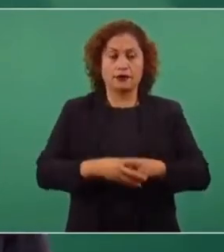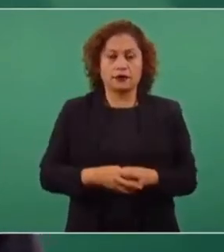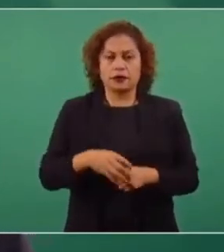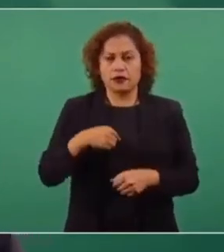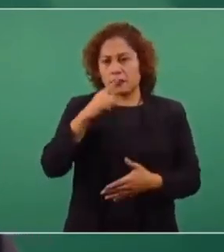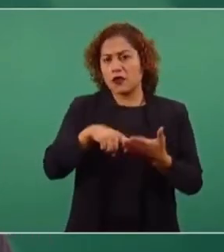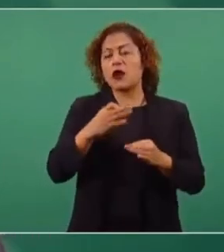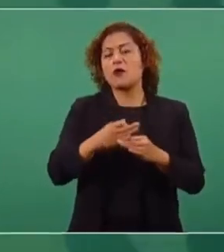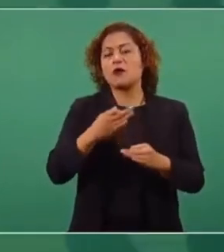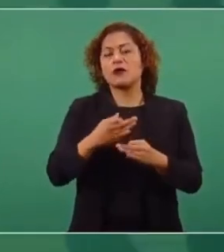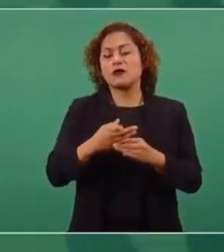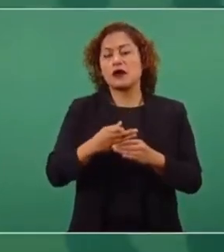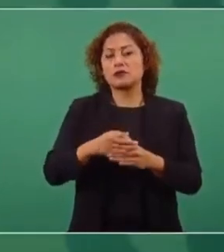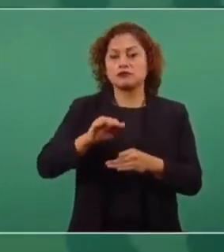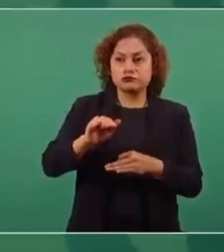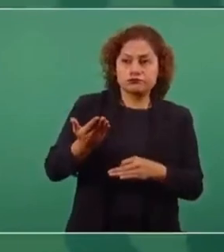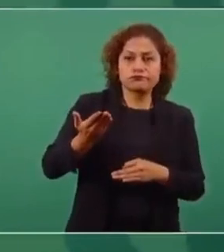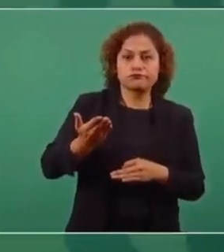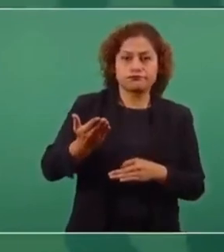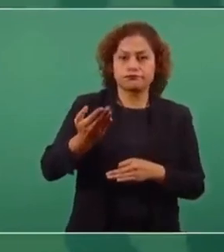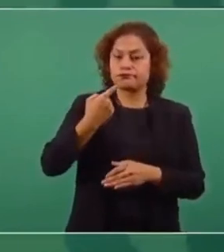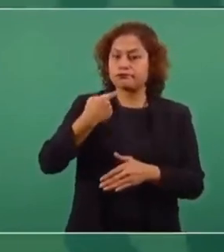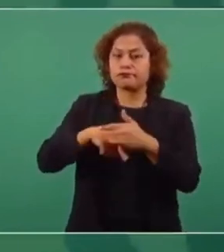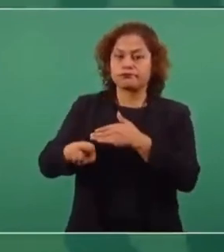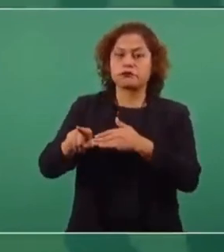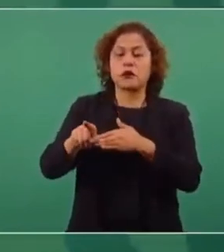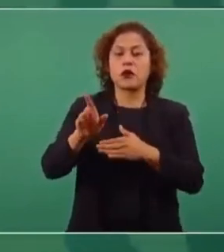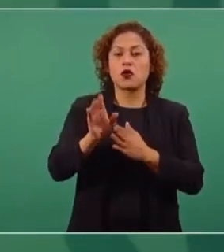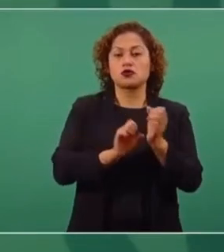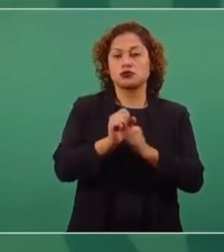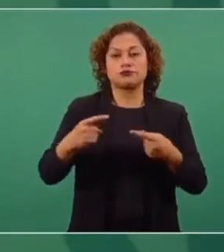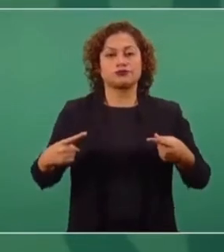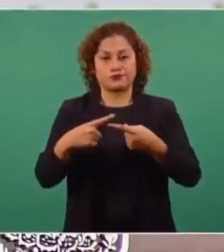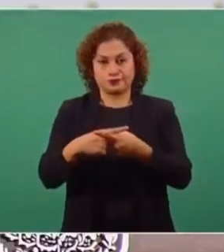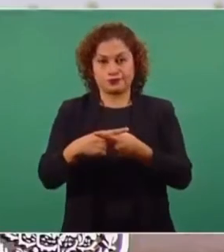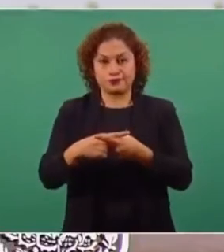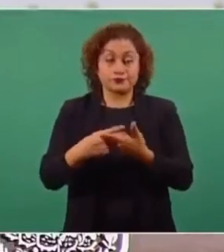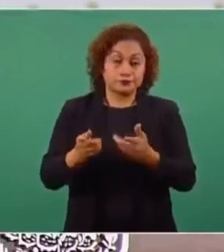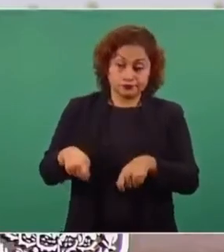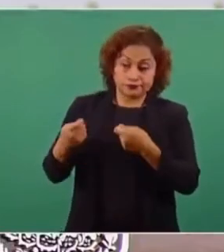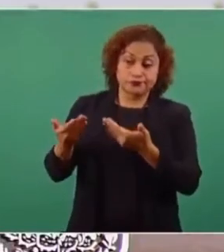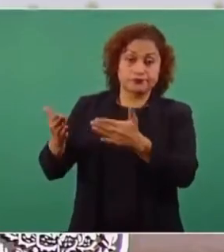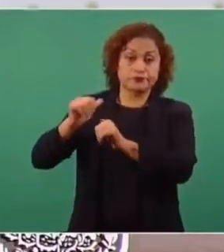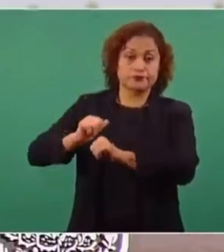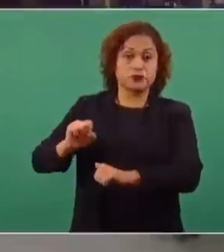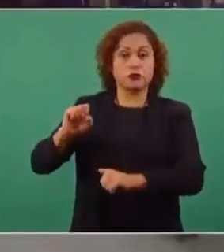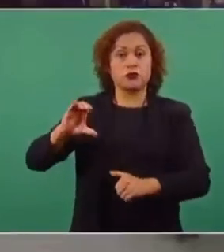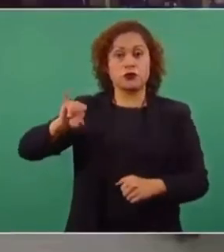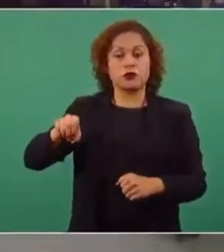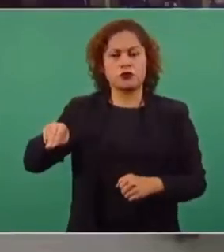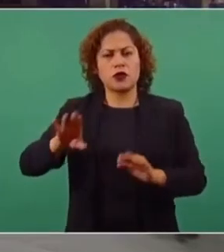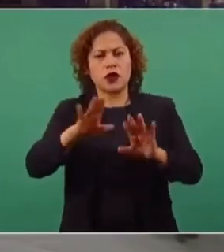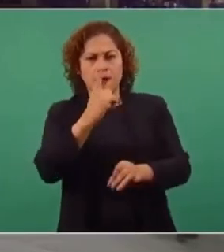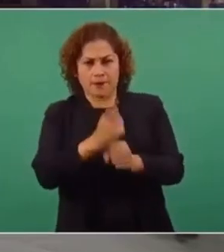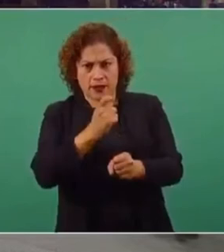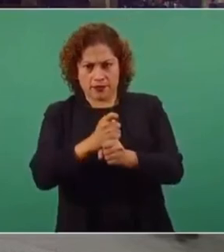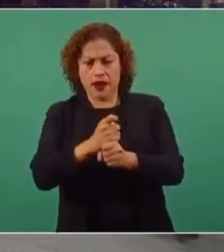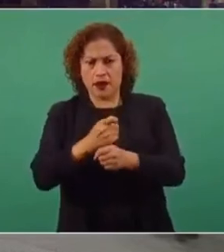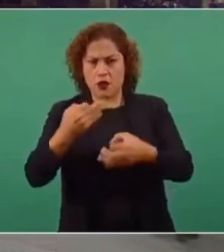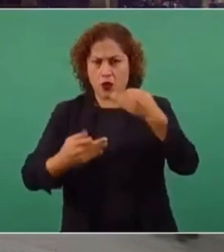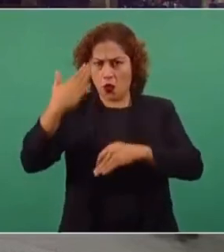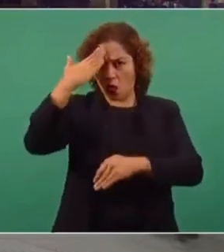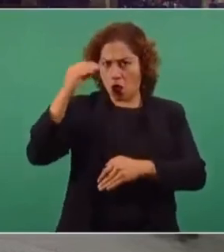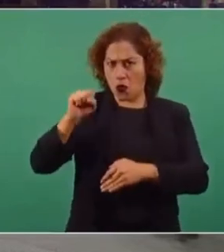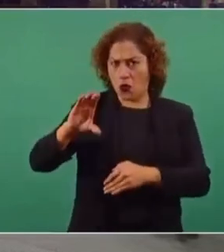Están solicitando una controversia constitucional y esto lo tiene que resolver la Suprema Corte de Justicia. Primero resuelve la Corte y después se define